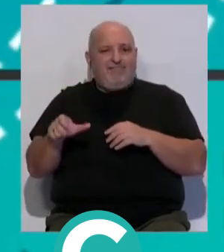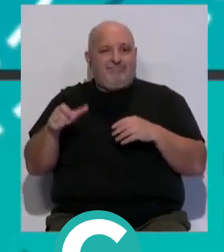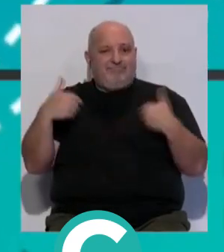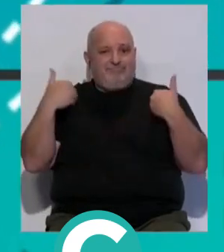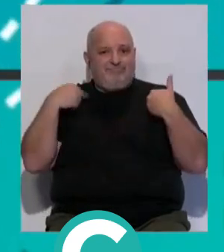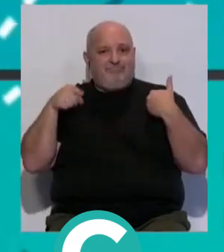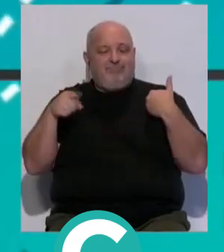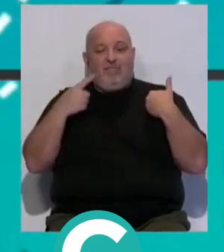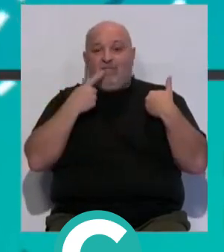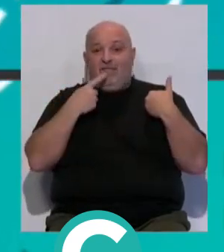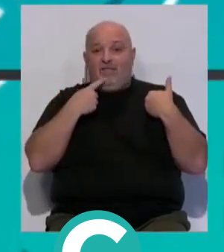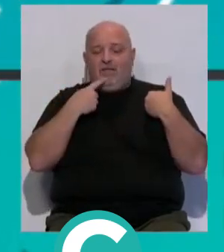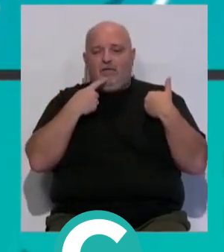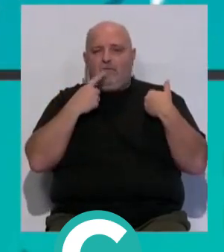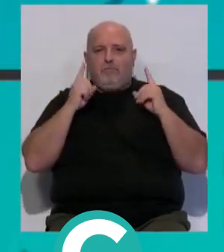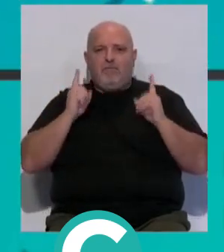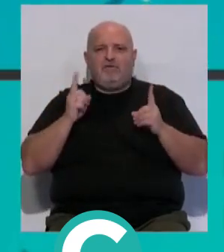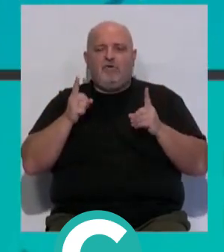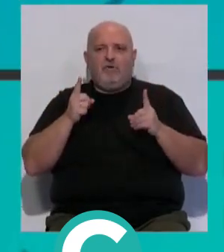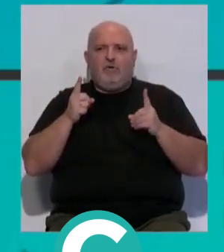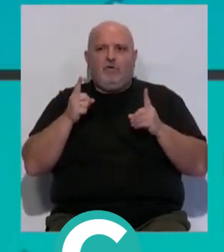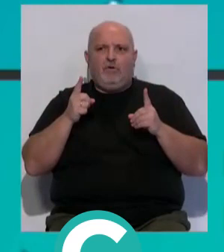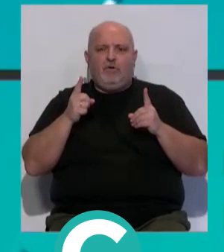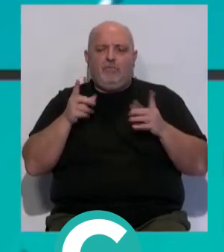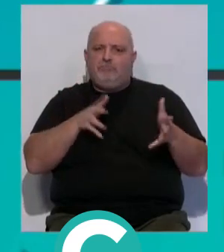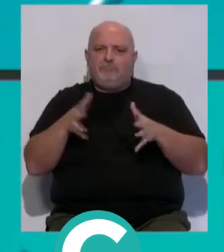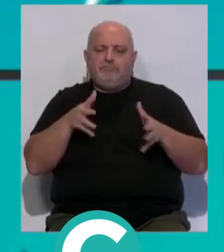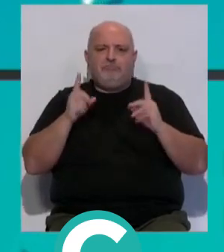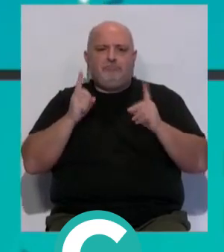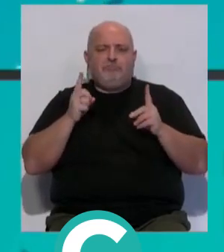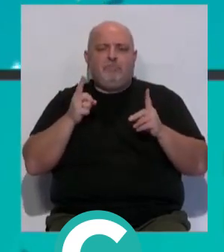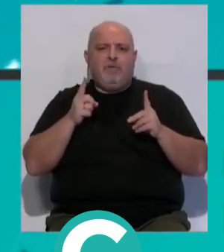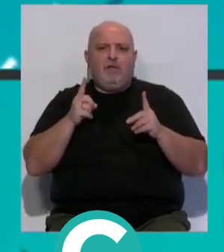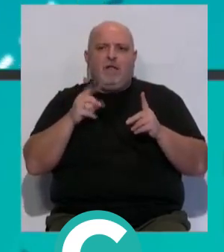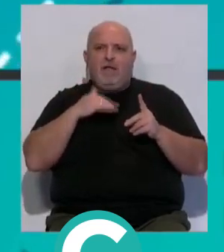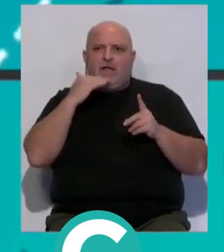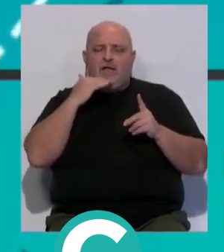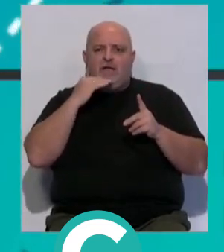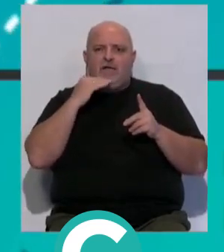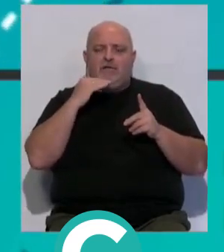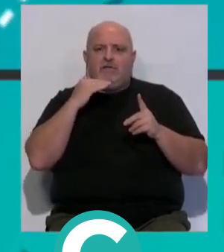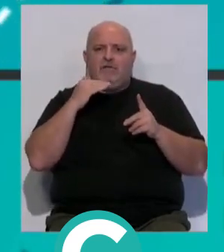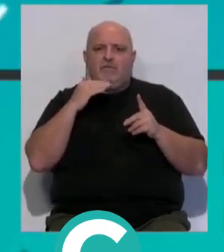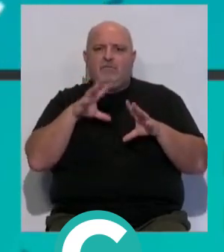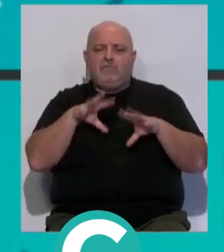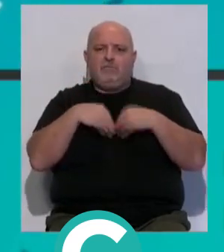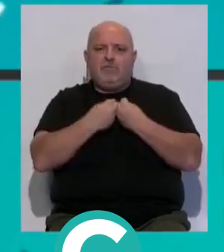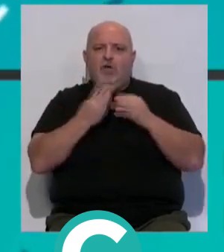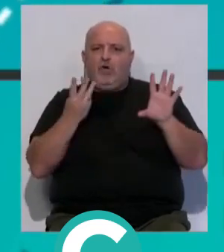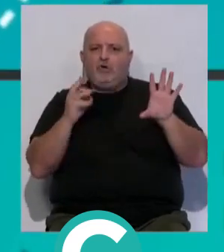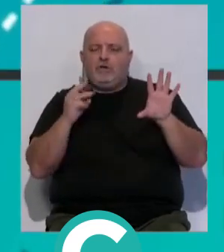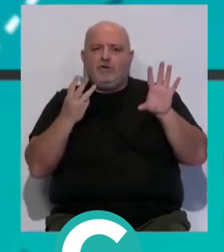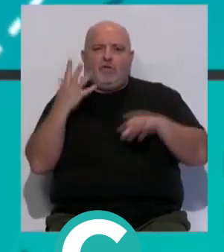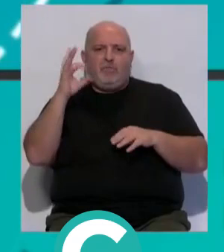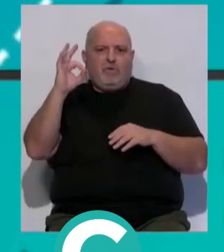María, asegura que la previsión ocupa, será una ocupación del 80